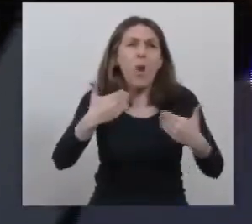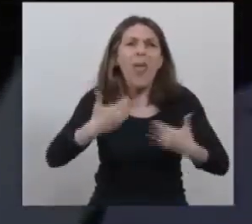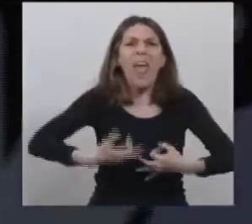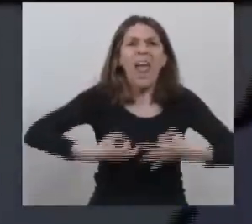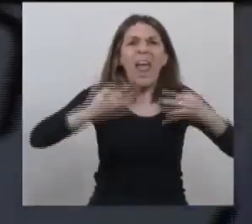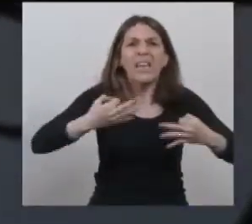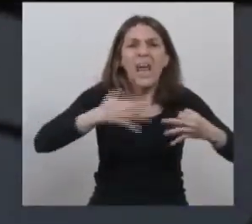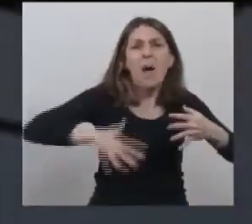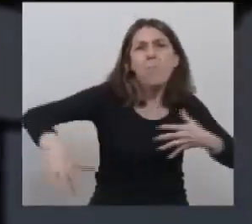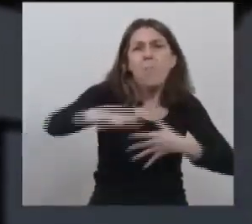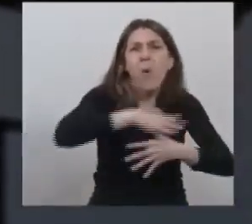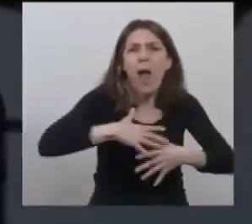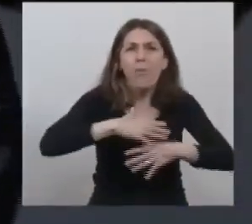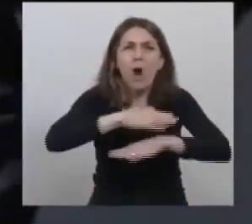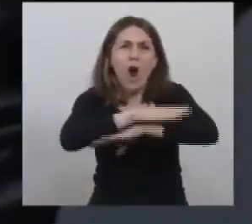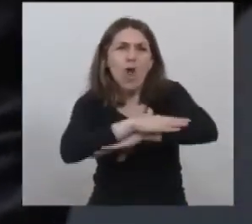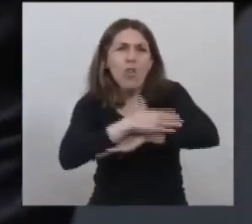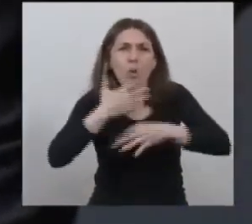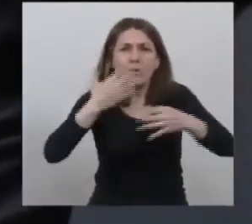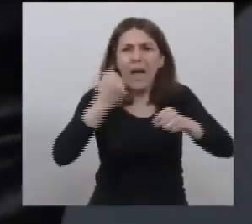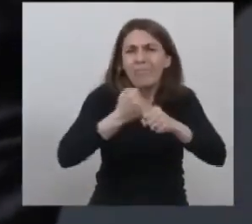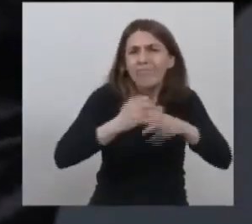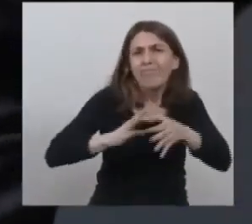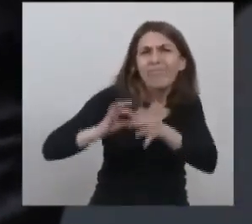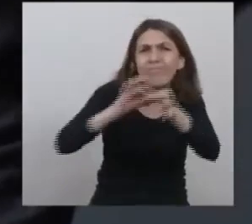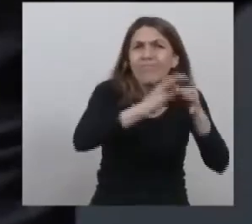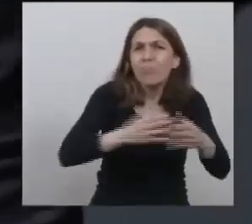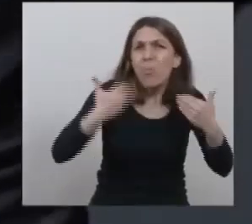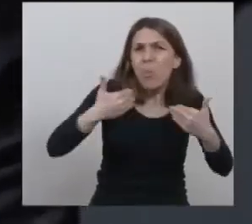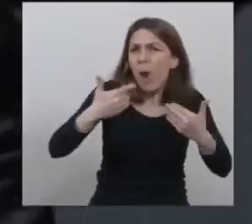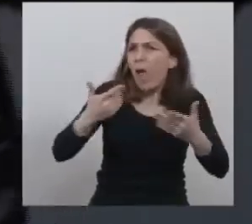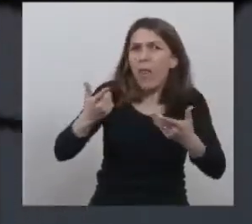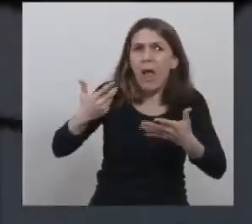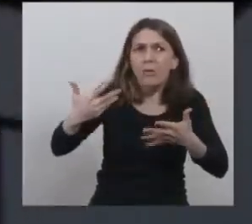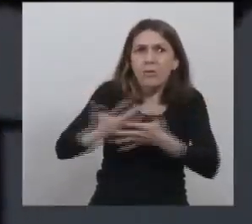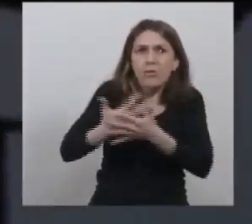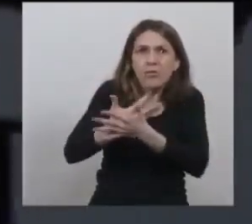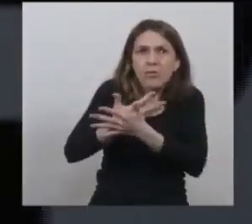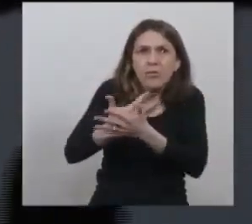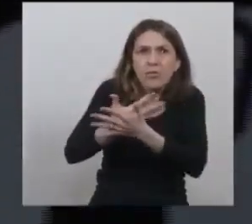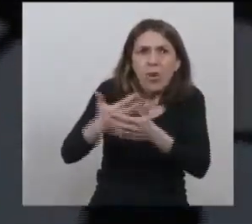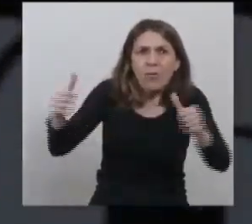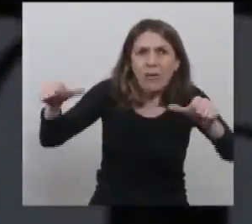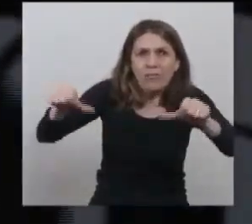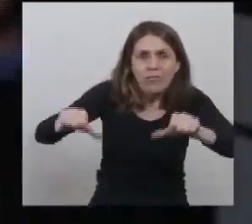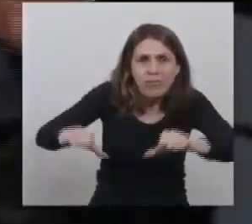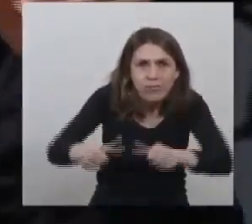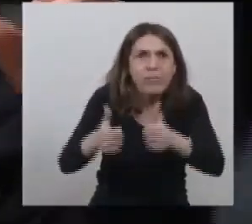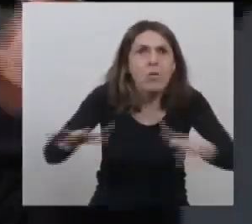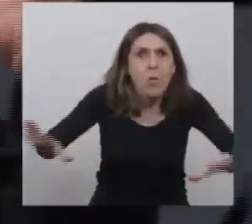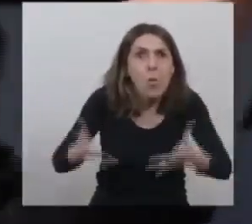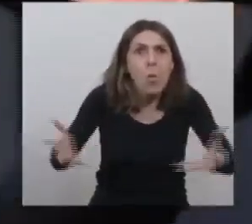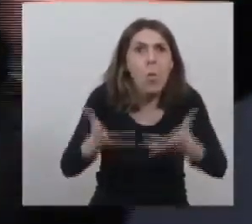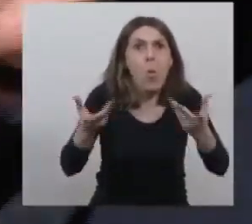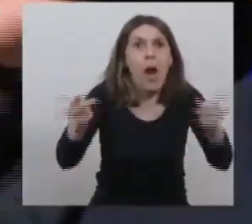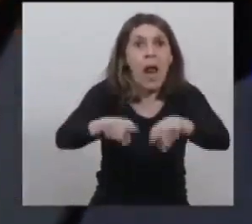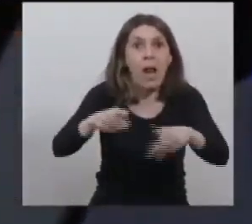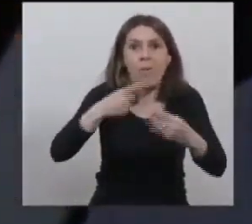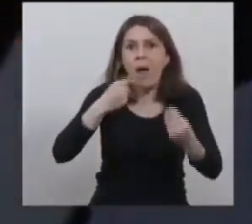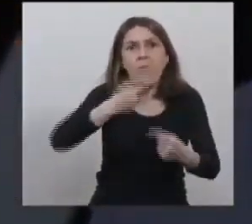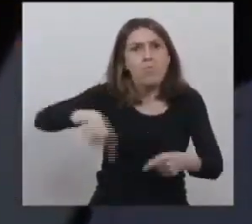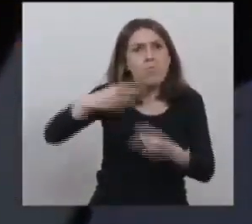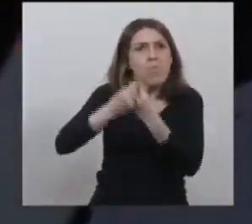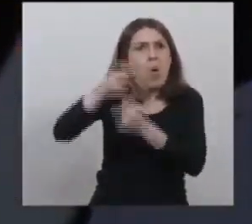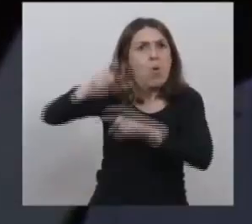como pueblo cuando nos unimos para levantarnos y seguir caminando y cuando esto pasó y muchos advirtieron la